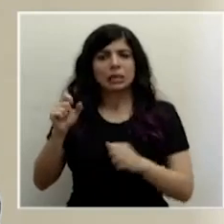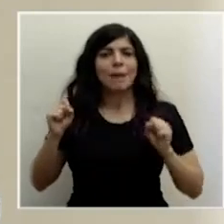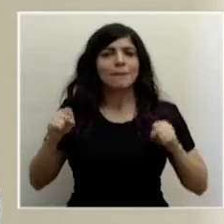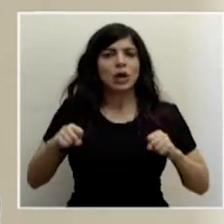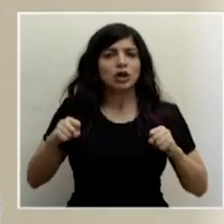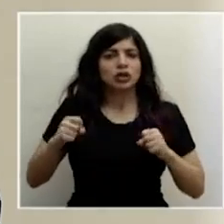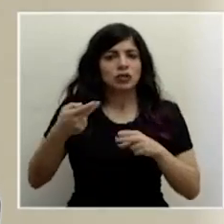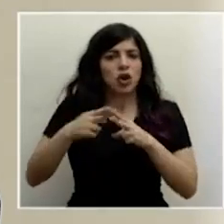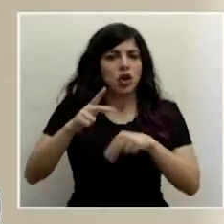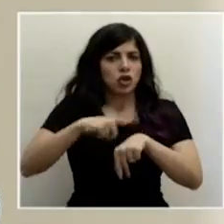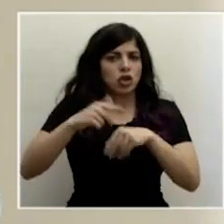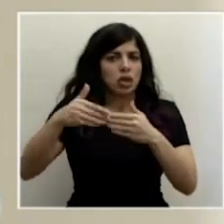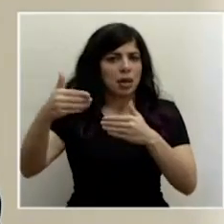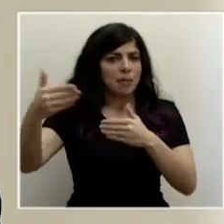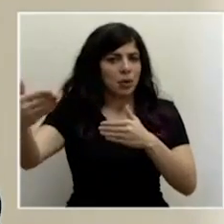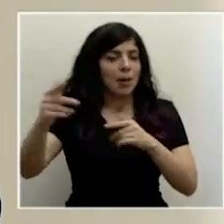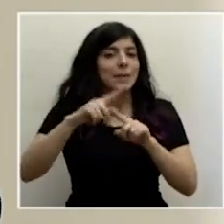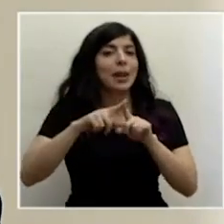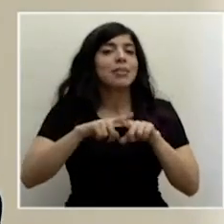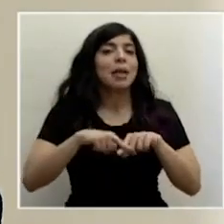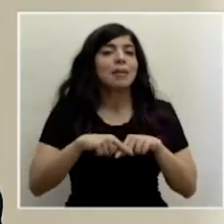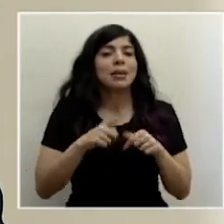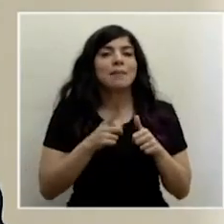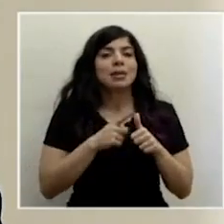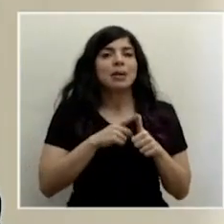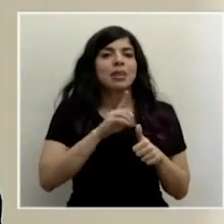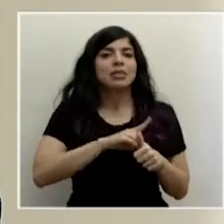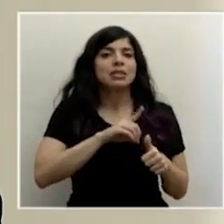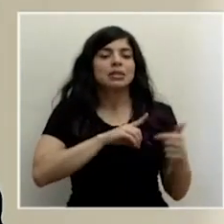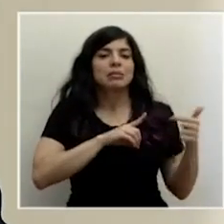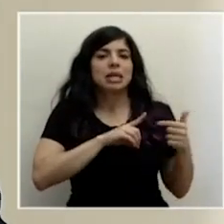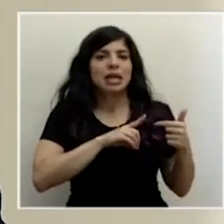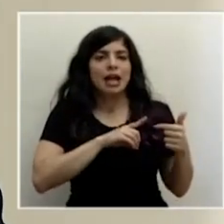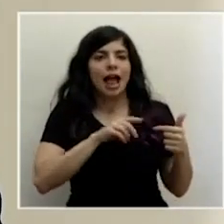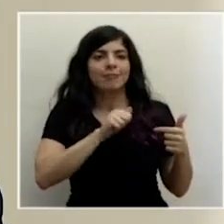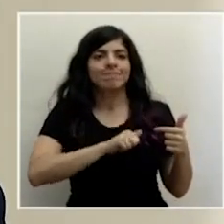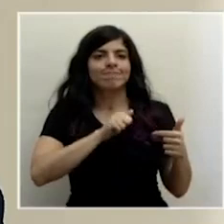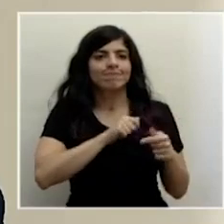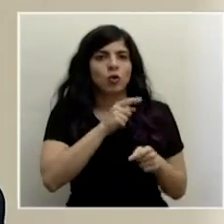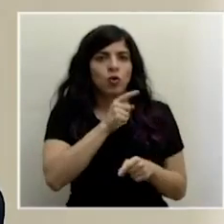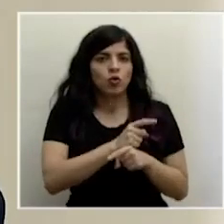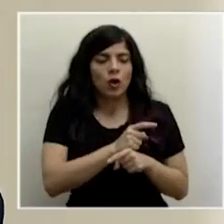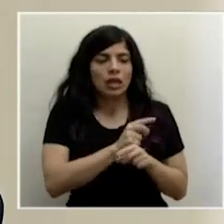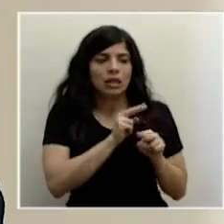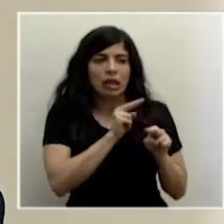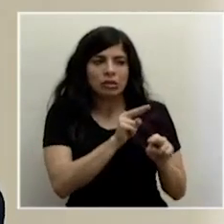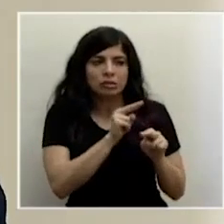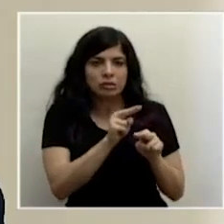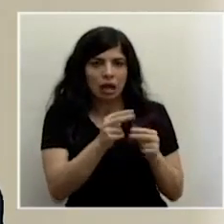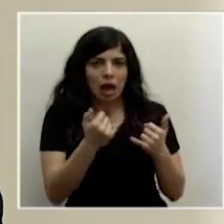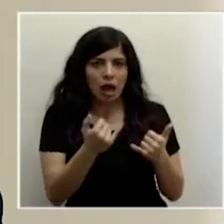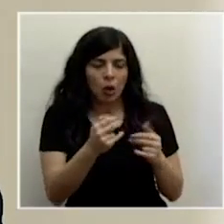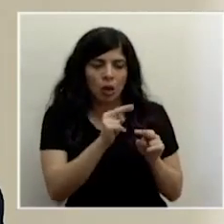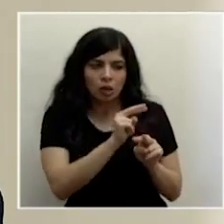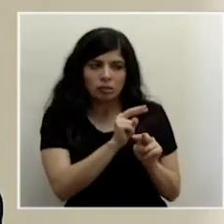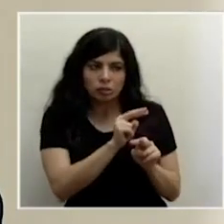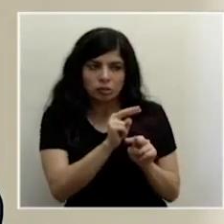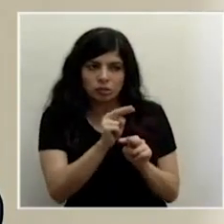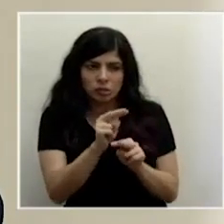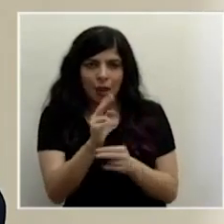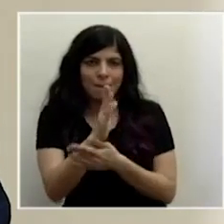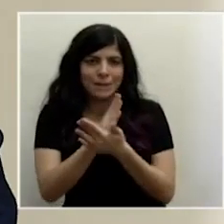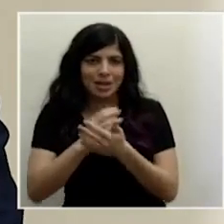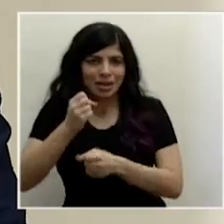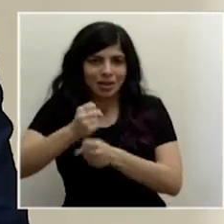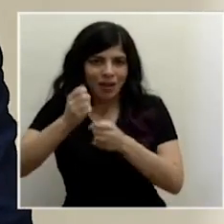en el corto plazo, pero todo depende de esa disciplina y ese buen comportamiento y la capacidad de ir monitoreando esto por parte